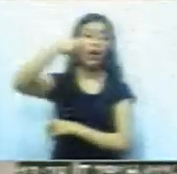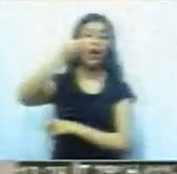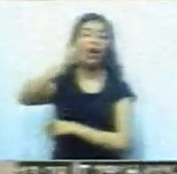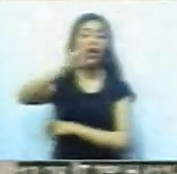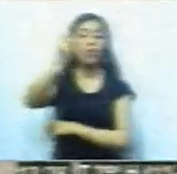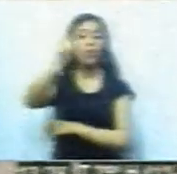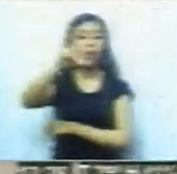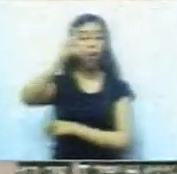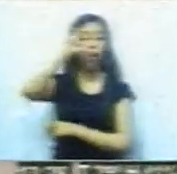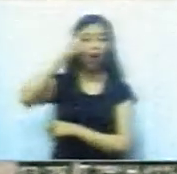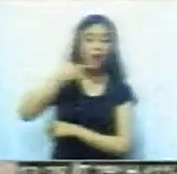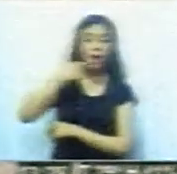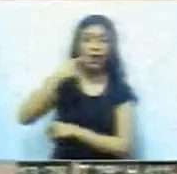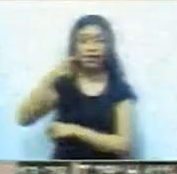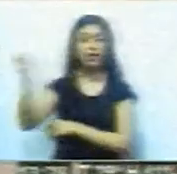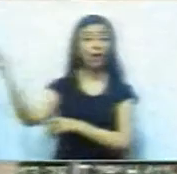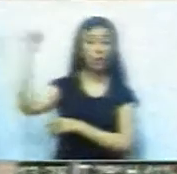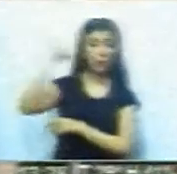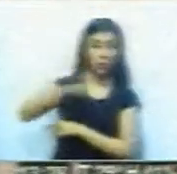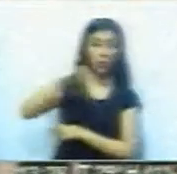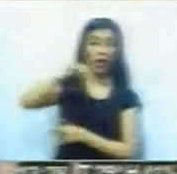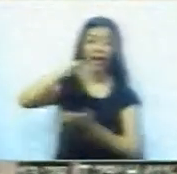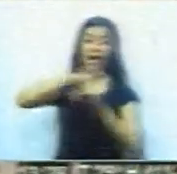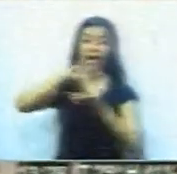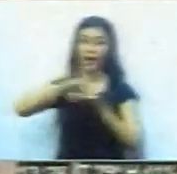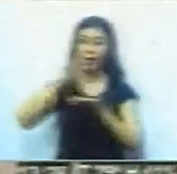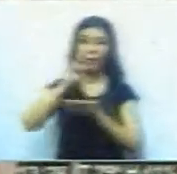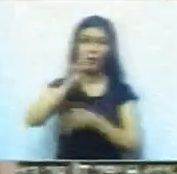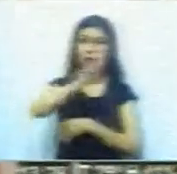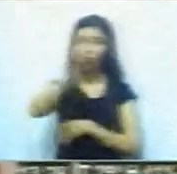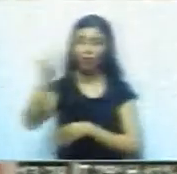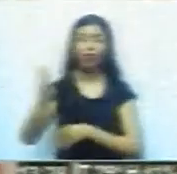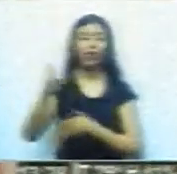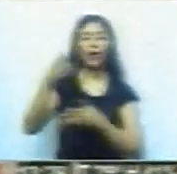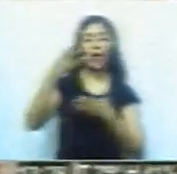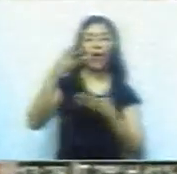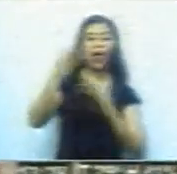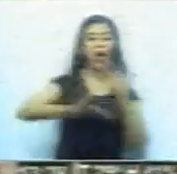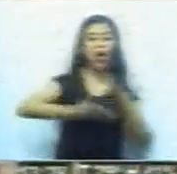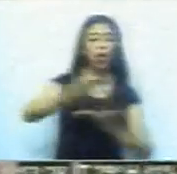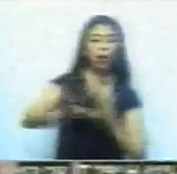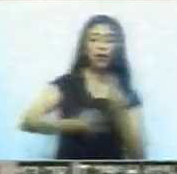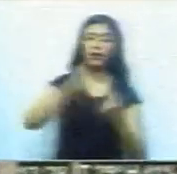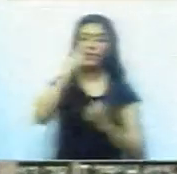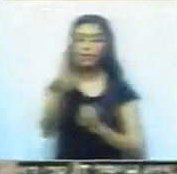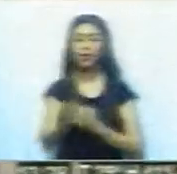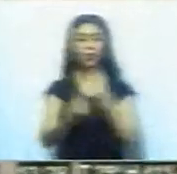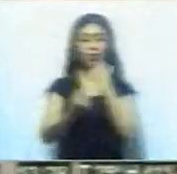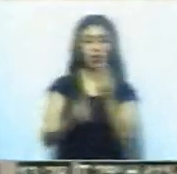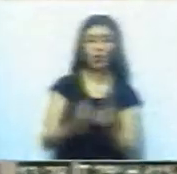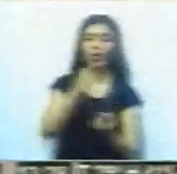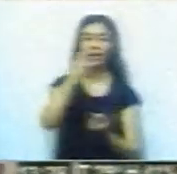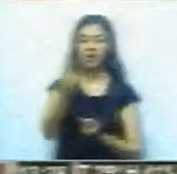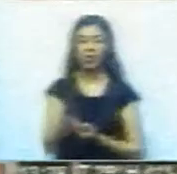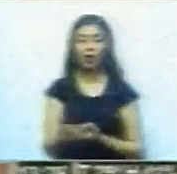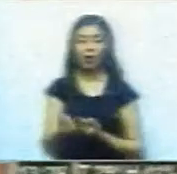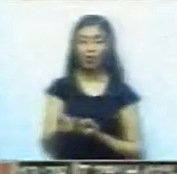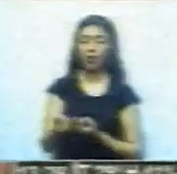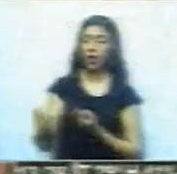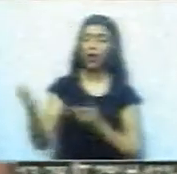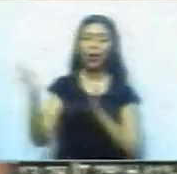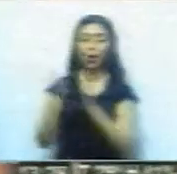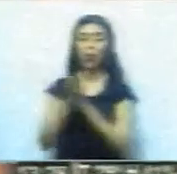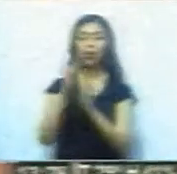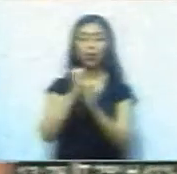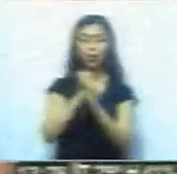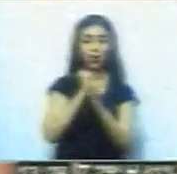conocer cuáles son las problemáticas de perico. Y en base a eso, cada uno hemos armado una propuesta para el lugar que nos va a tocar ocupar,